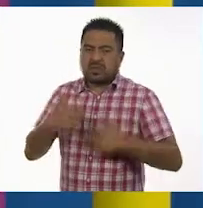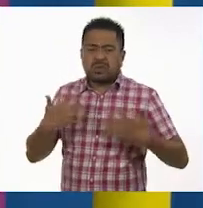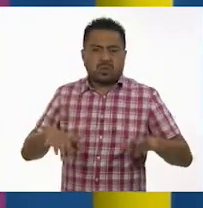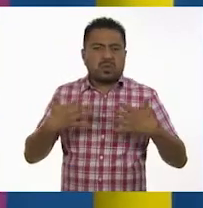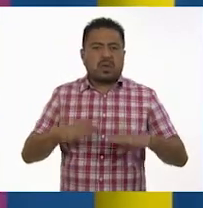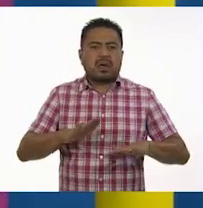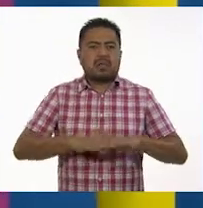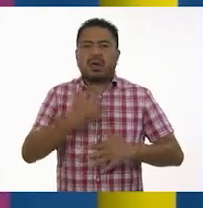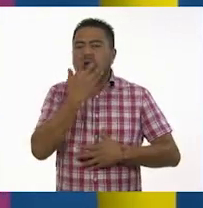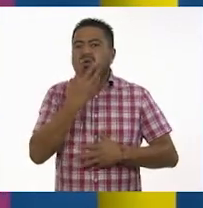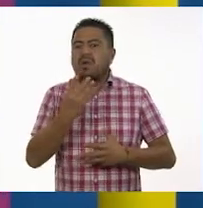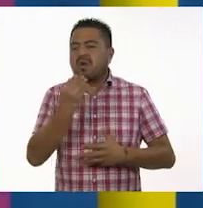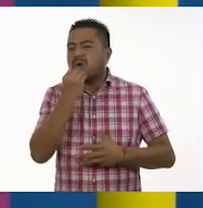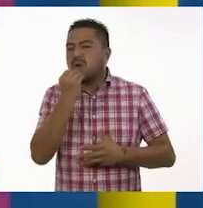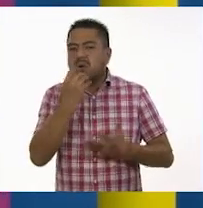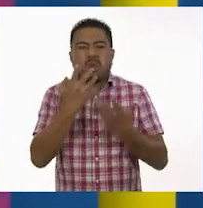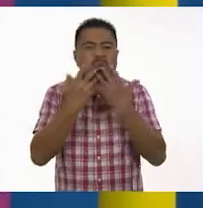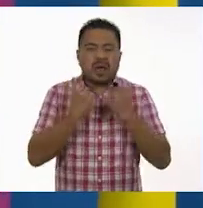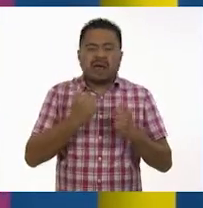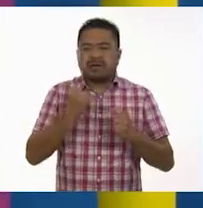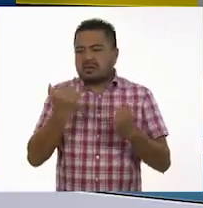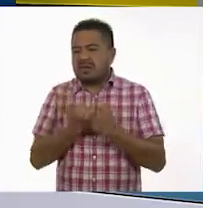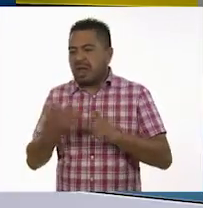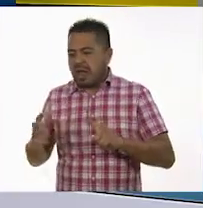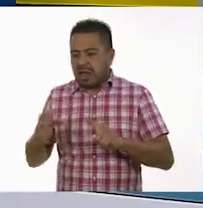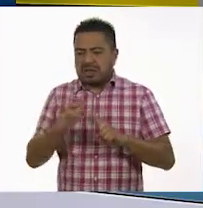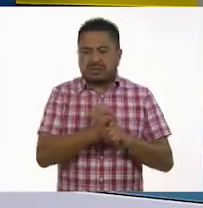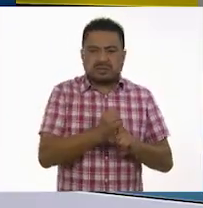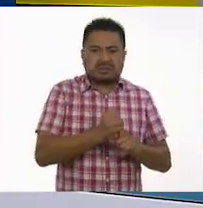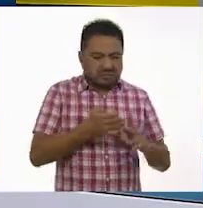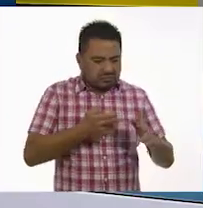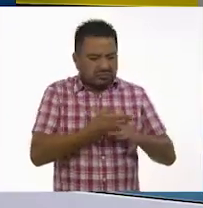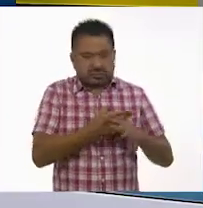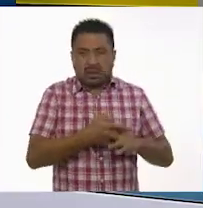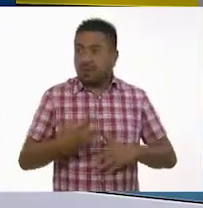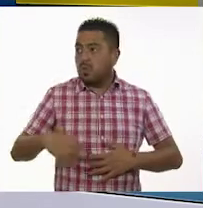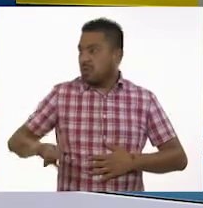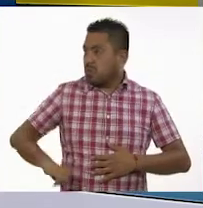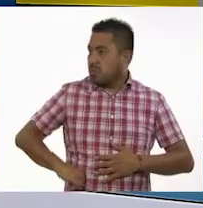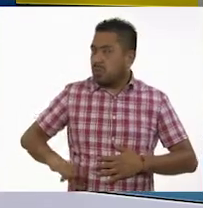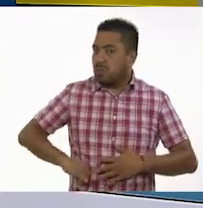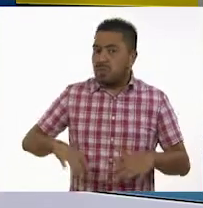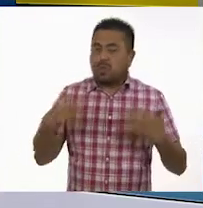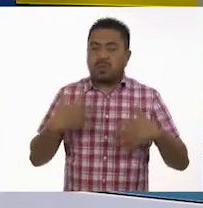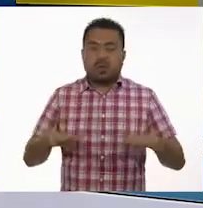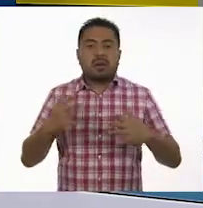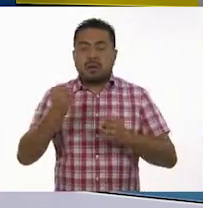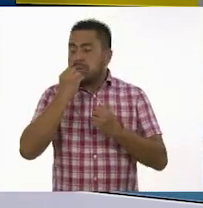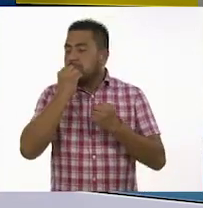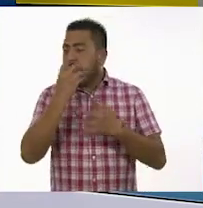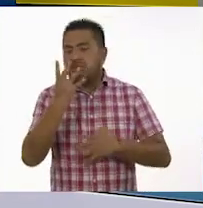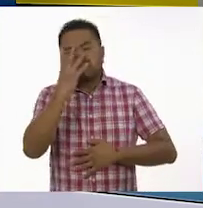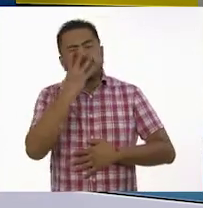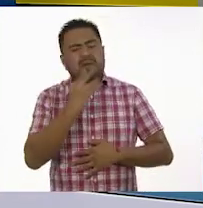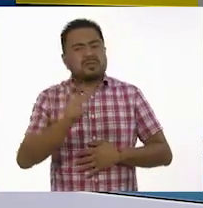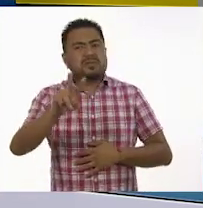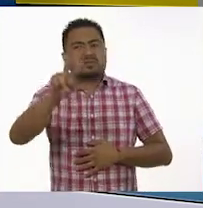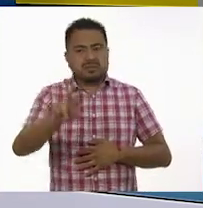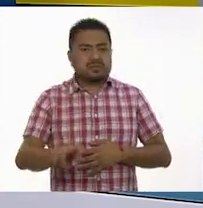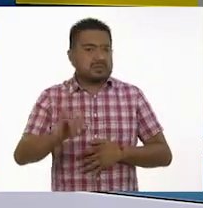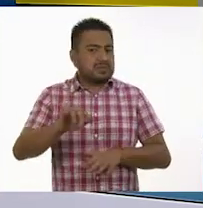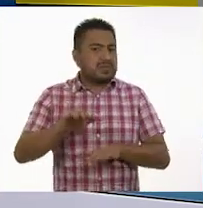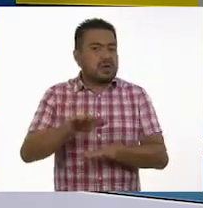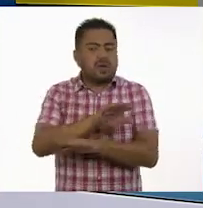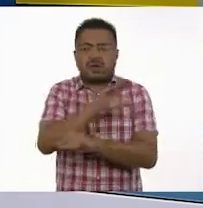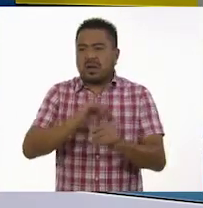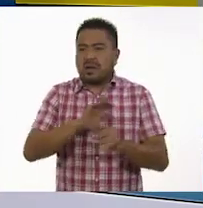escasez de alimento y cacería. ¡Qué interesante, maestro! Y qué bonitos fueron los lobos, ¿verdad? Sobre